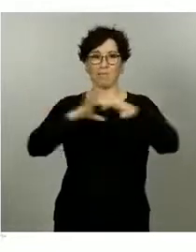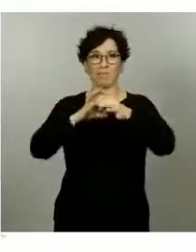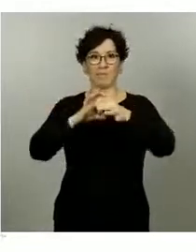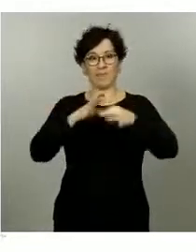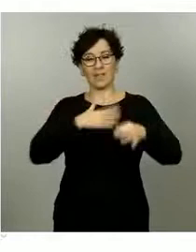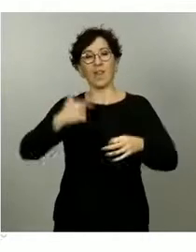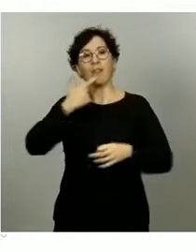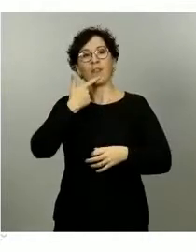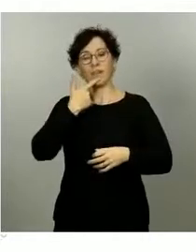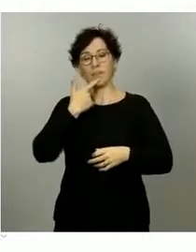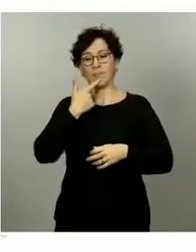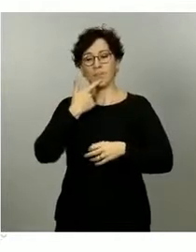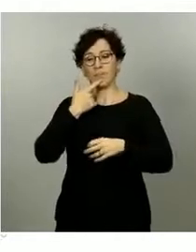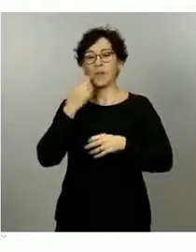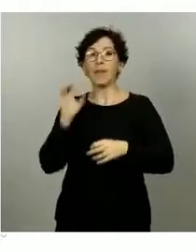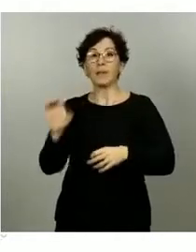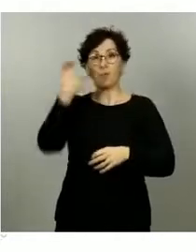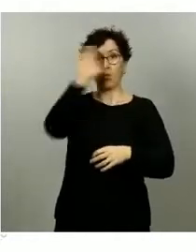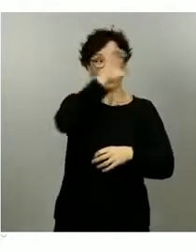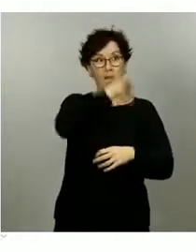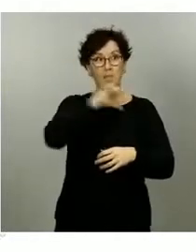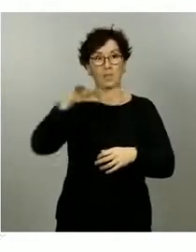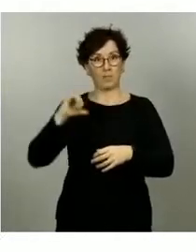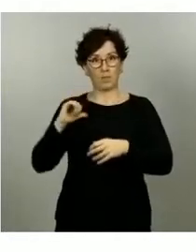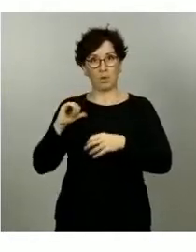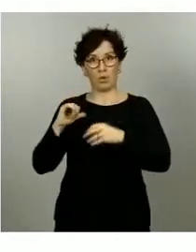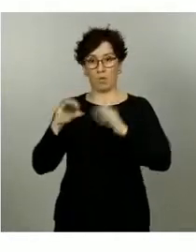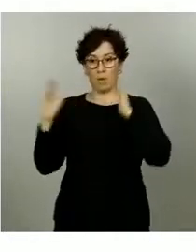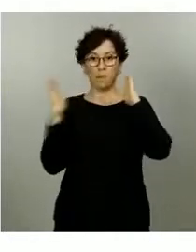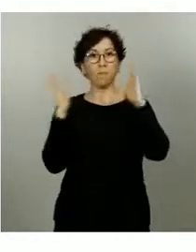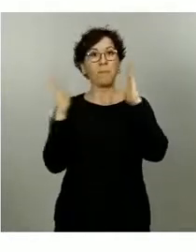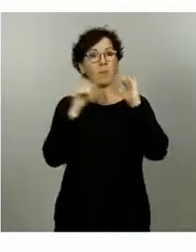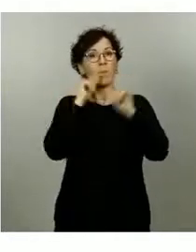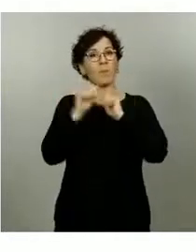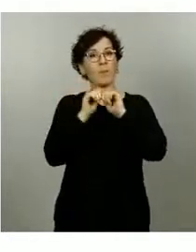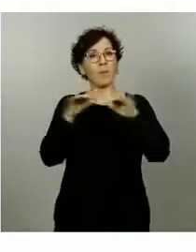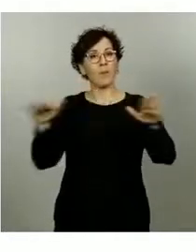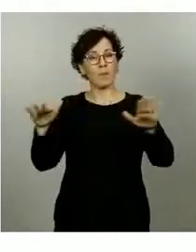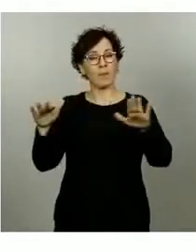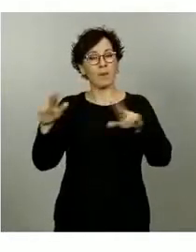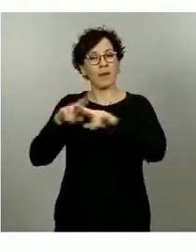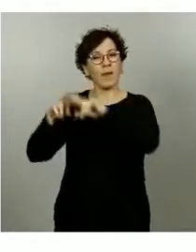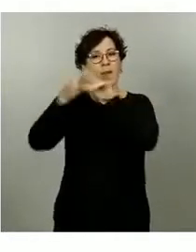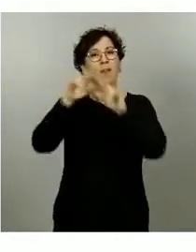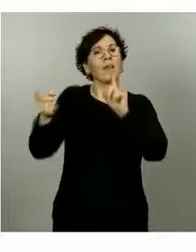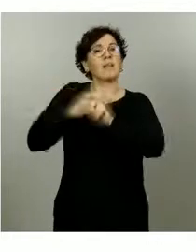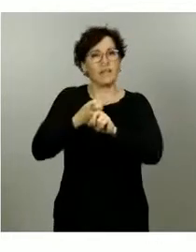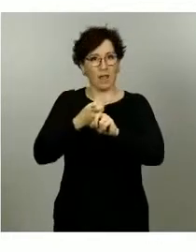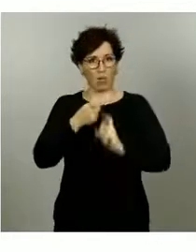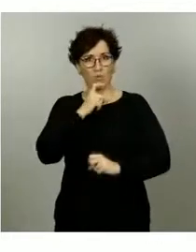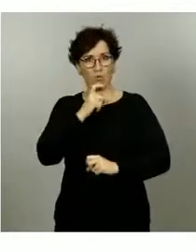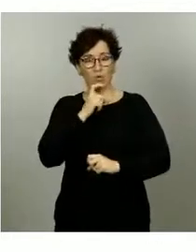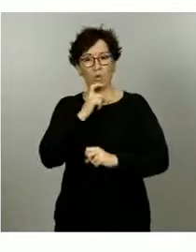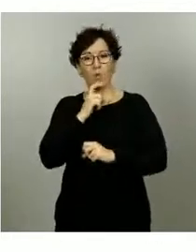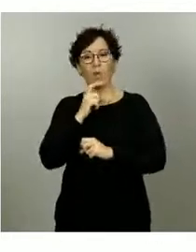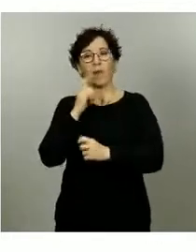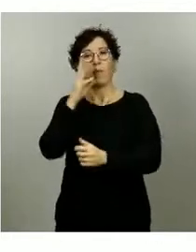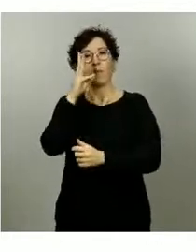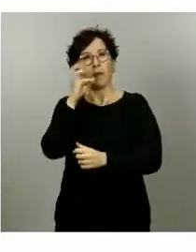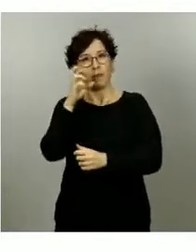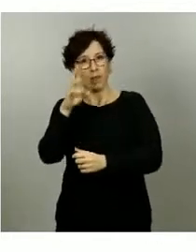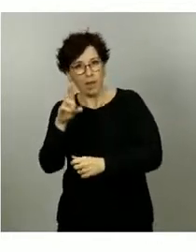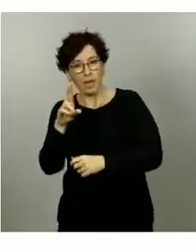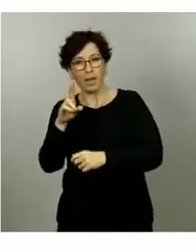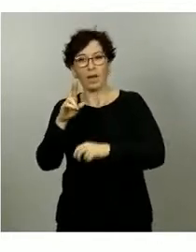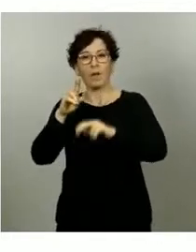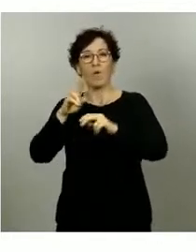por así decir, la concordancia entre lo que se ha detectado en cada comunidad autónoma durante todo el periodo de